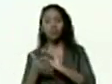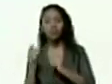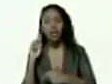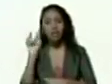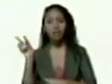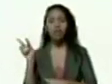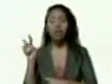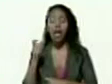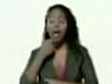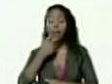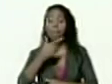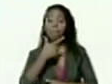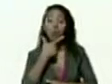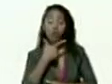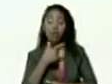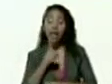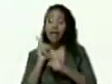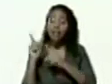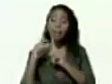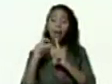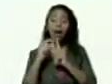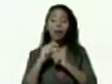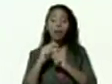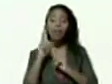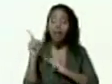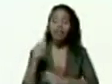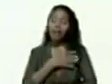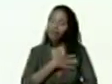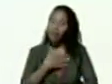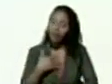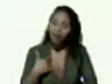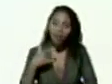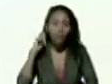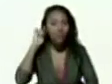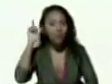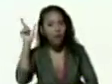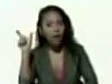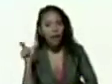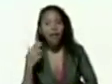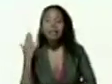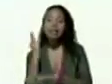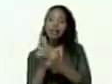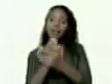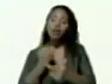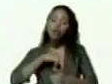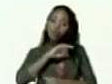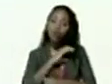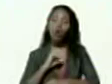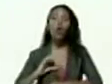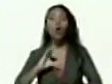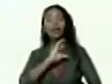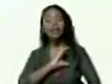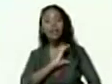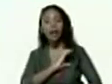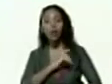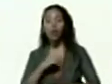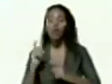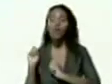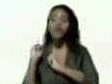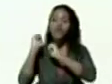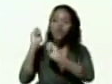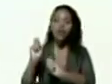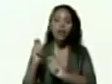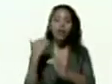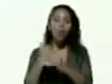palabras de esta querida compatriota y siempre nosotros los cristianos encomendados a